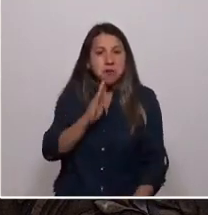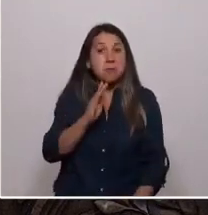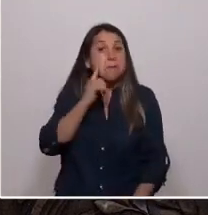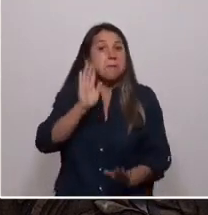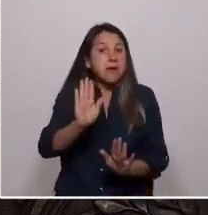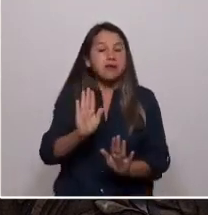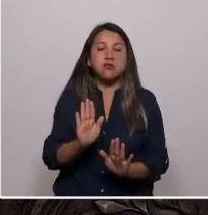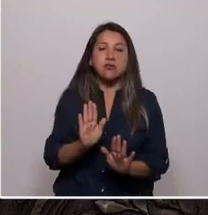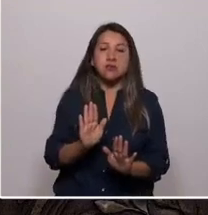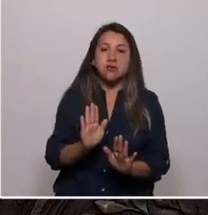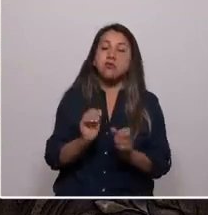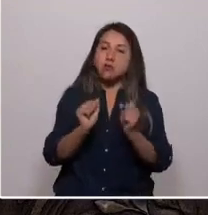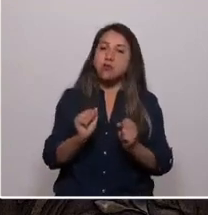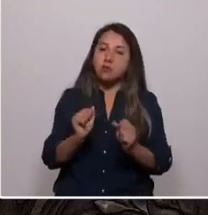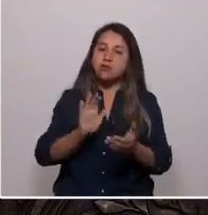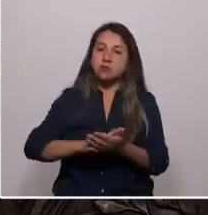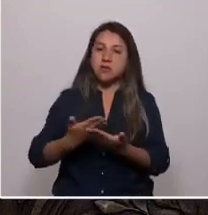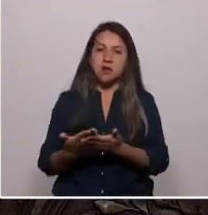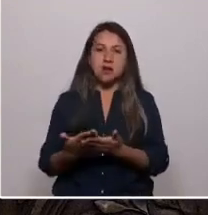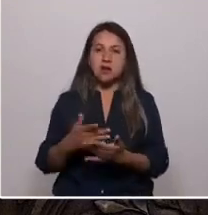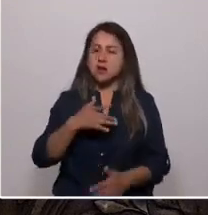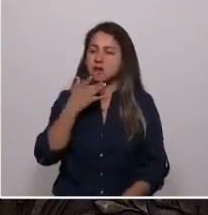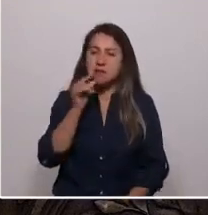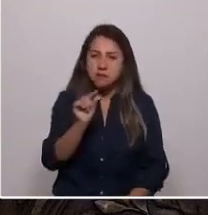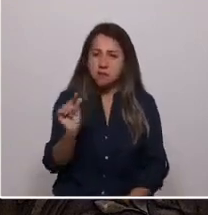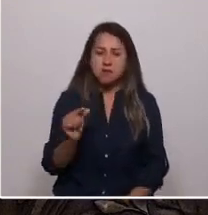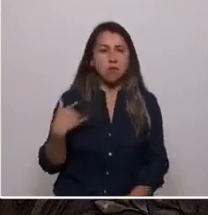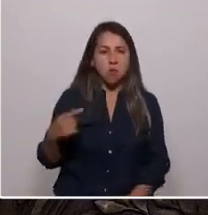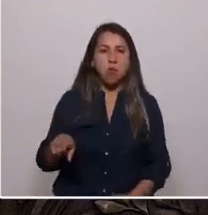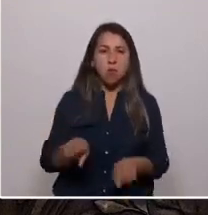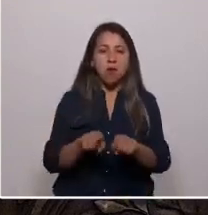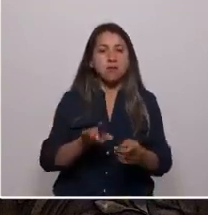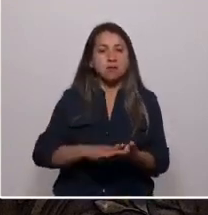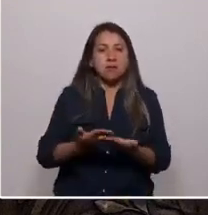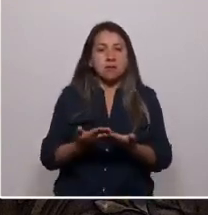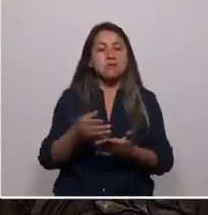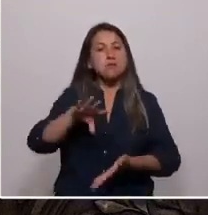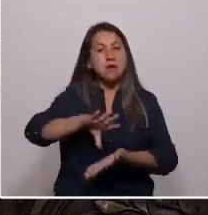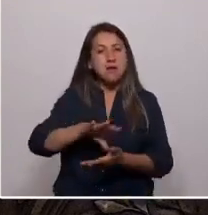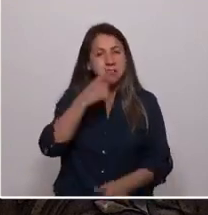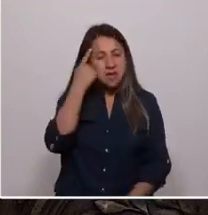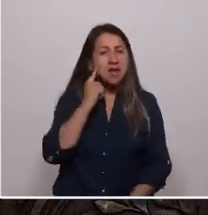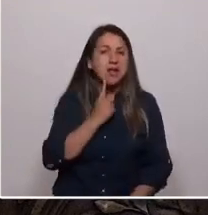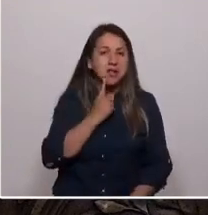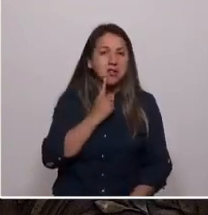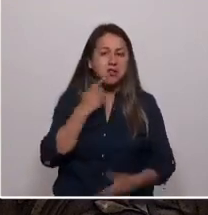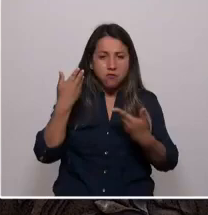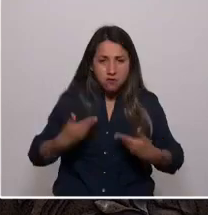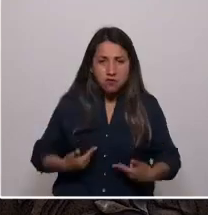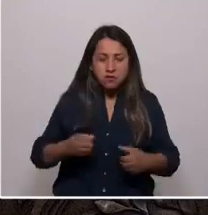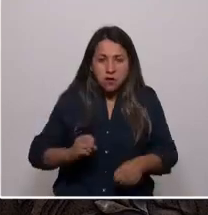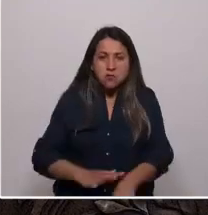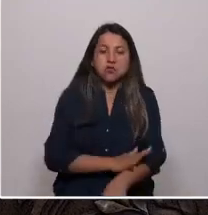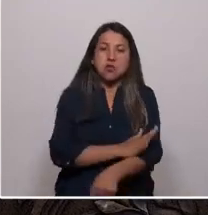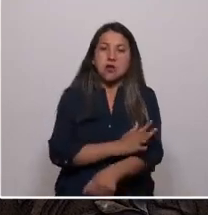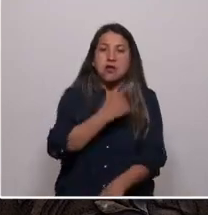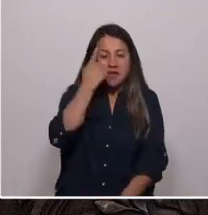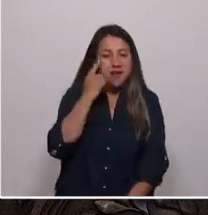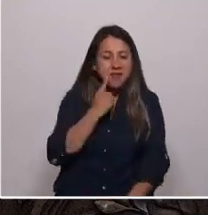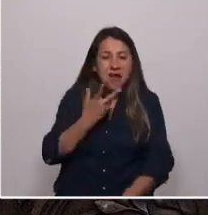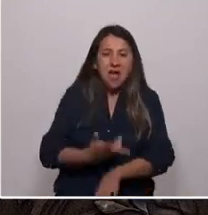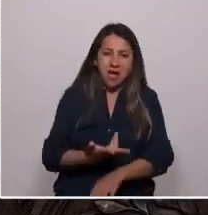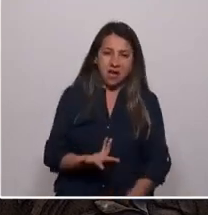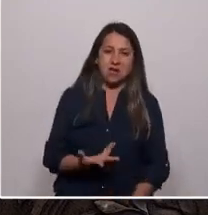posibilidad de que así sea, por mínima que parezca. Somos un país herido, física y emocionalmente. Tenemos heridas